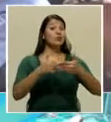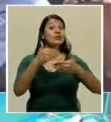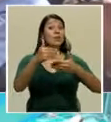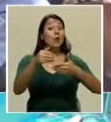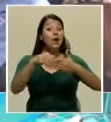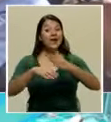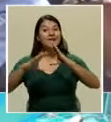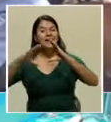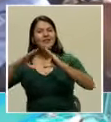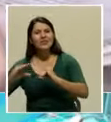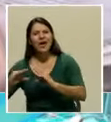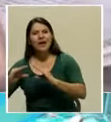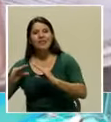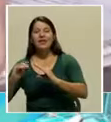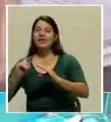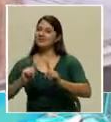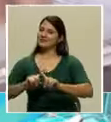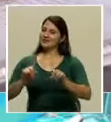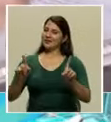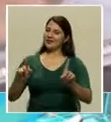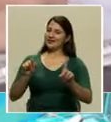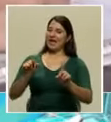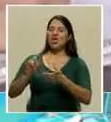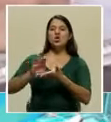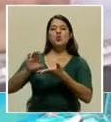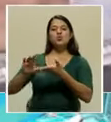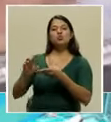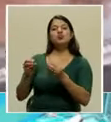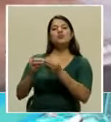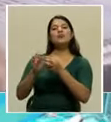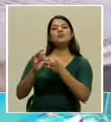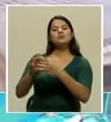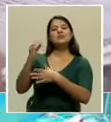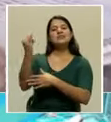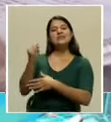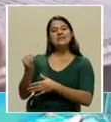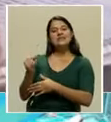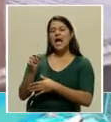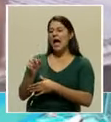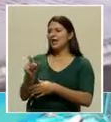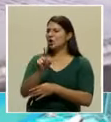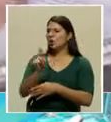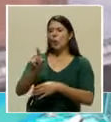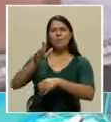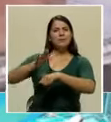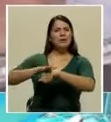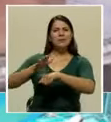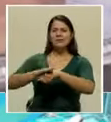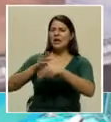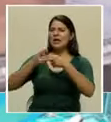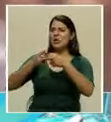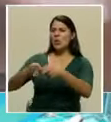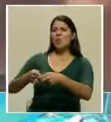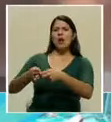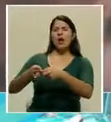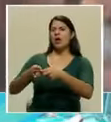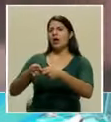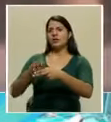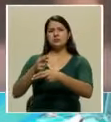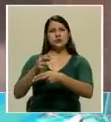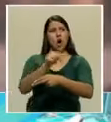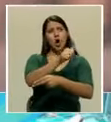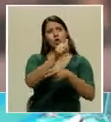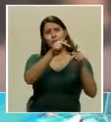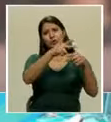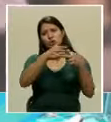en la tarde no permitía que nadie nombrara a los profesores, que